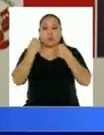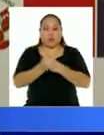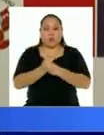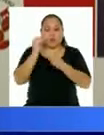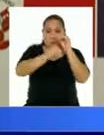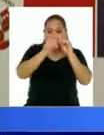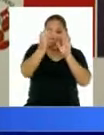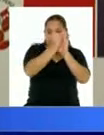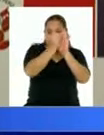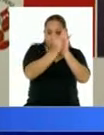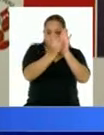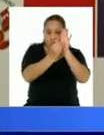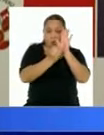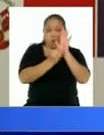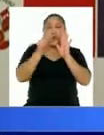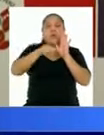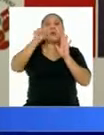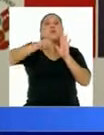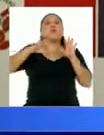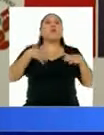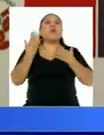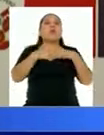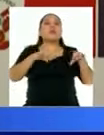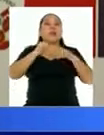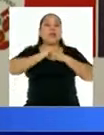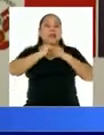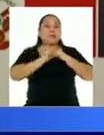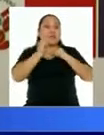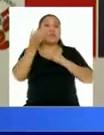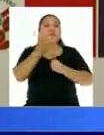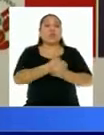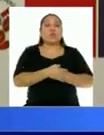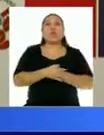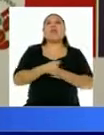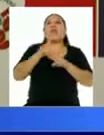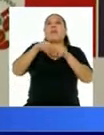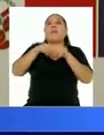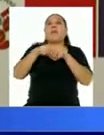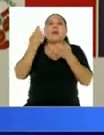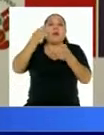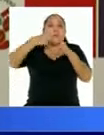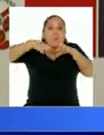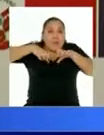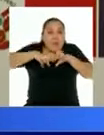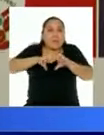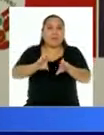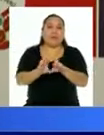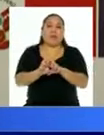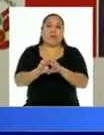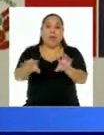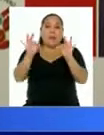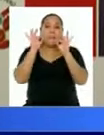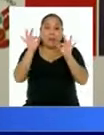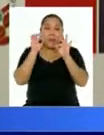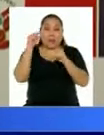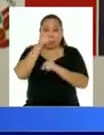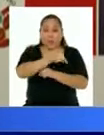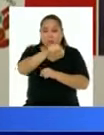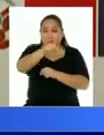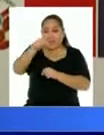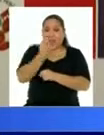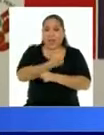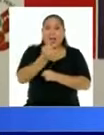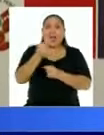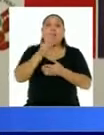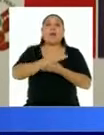disponiendo para poder realizar estas actividades según lo que nos permita el nivel de alerta en el que se encuentran las provincias en